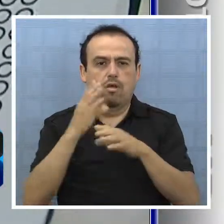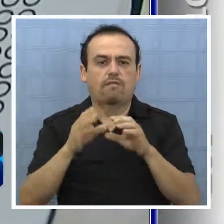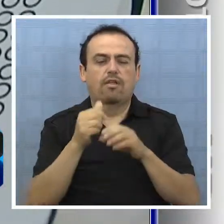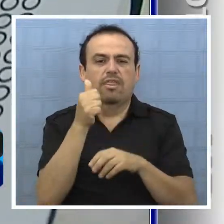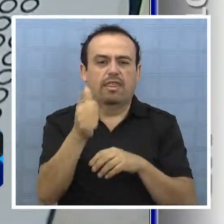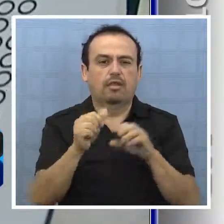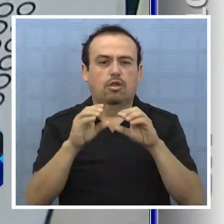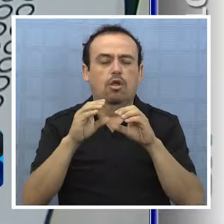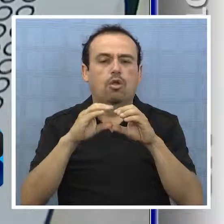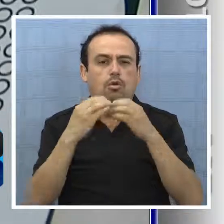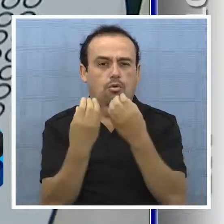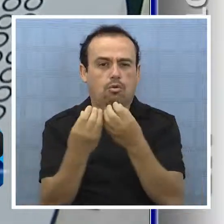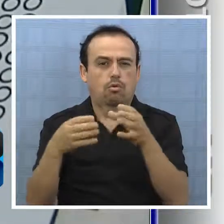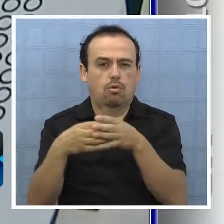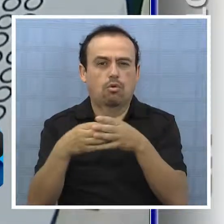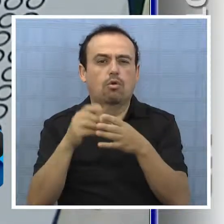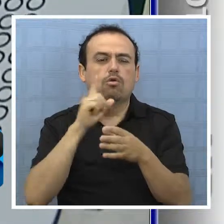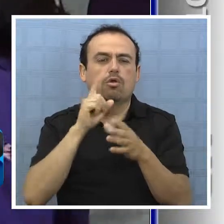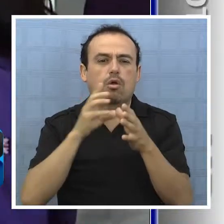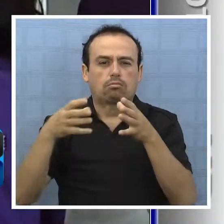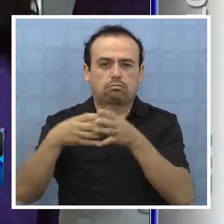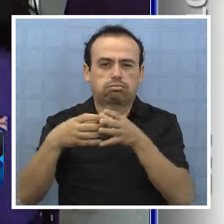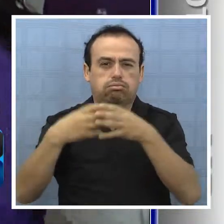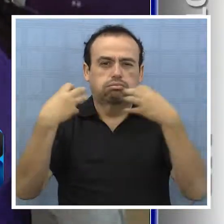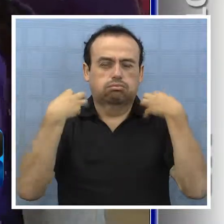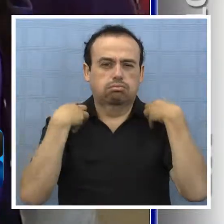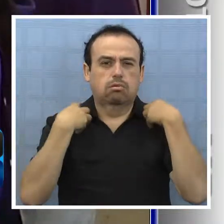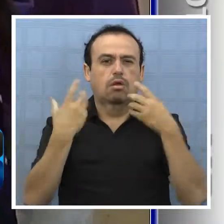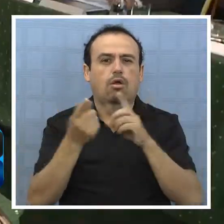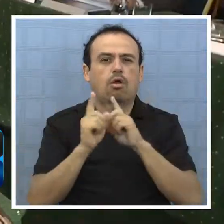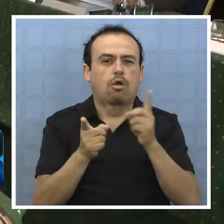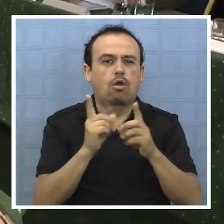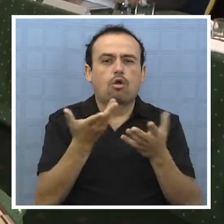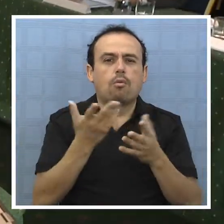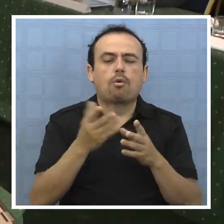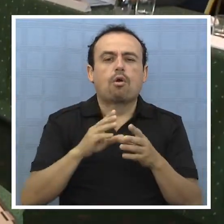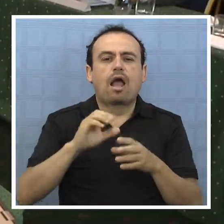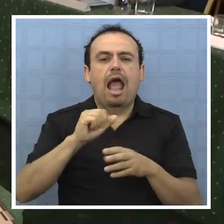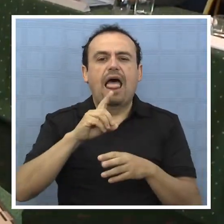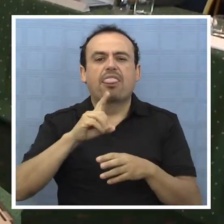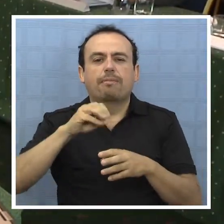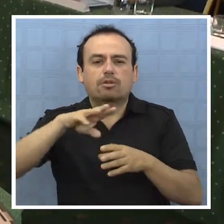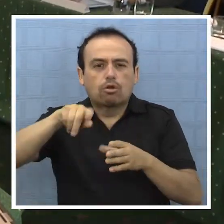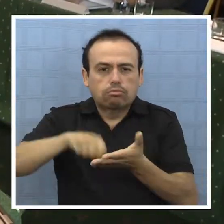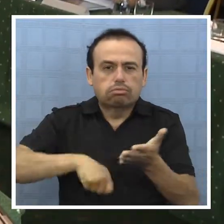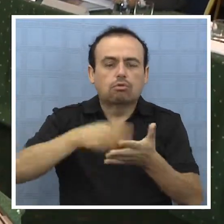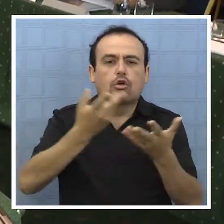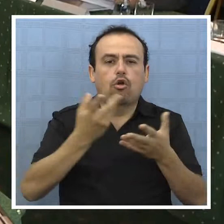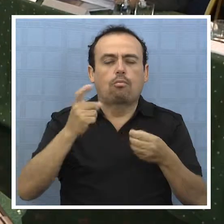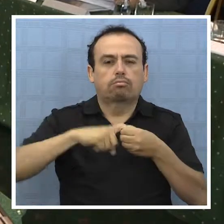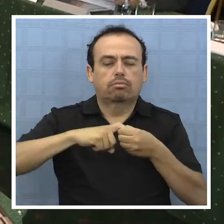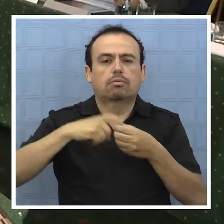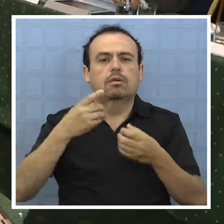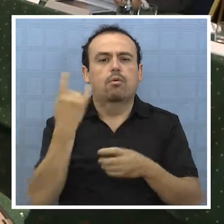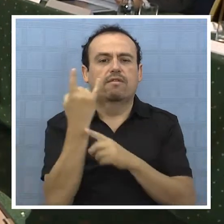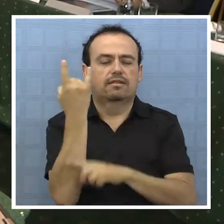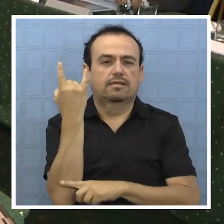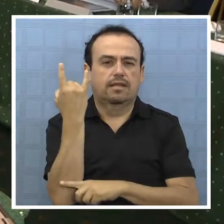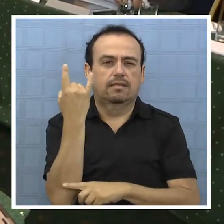ejecutivo y su staff, que aquí estará a cargo de operar el sistema de admisión a las universidades. Bien,